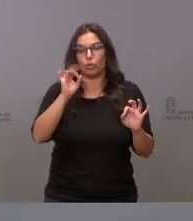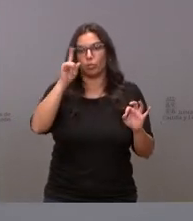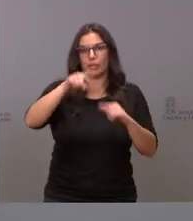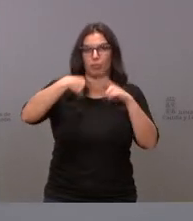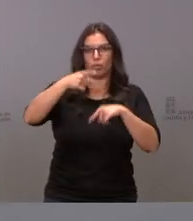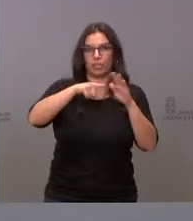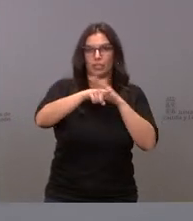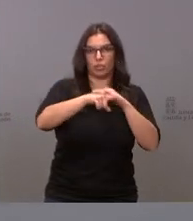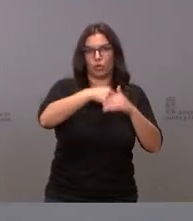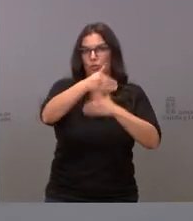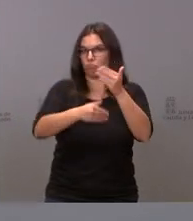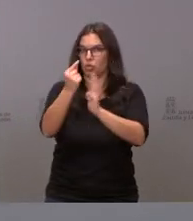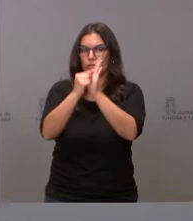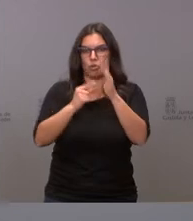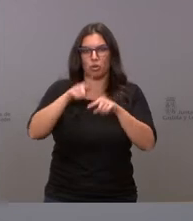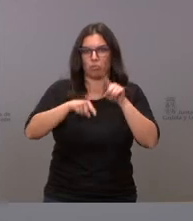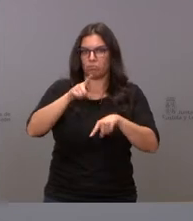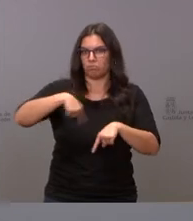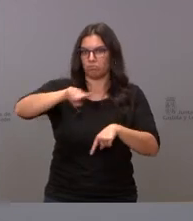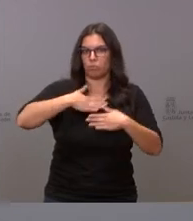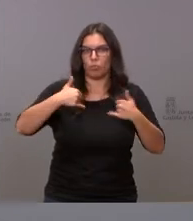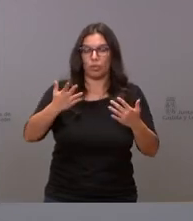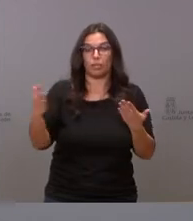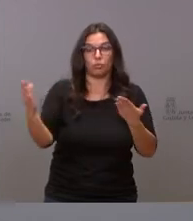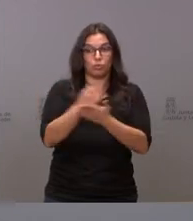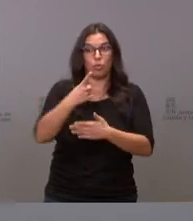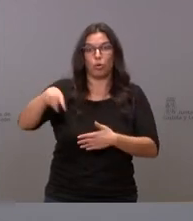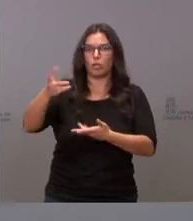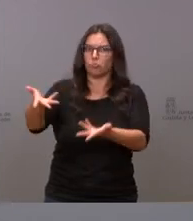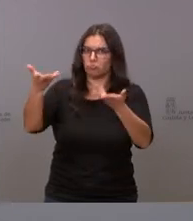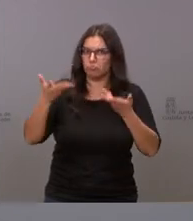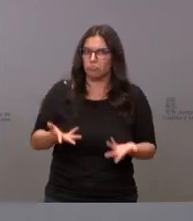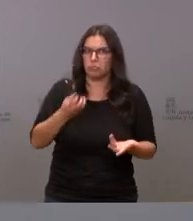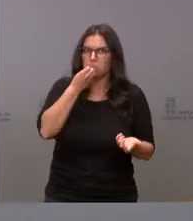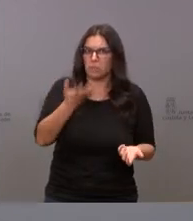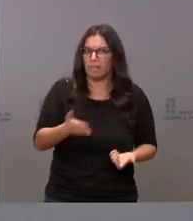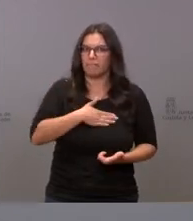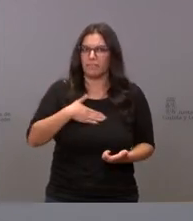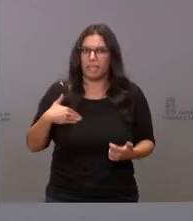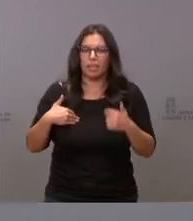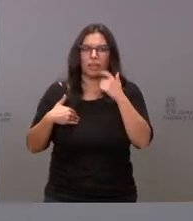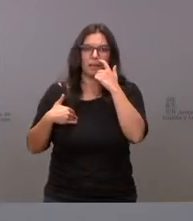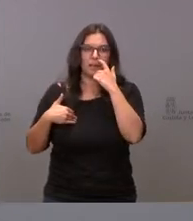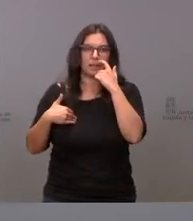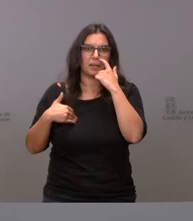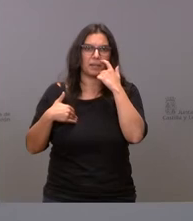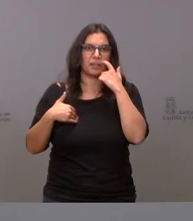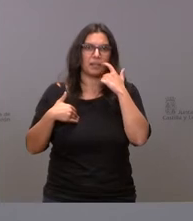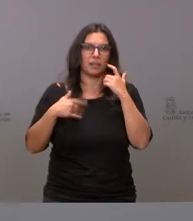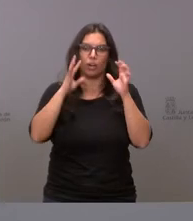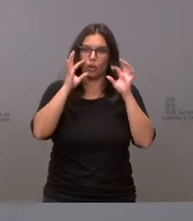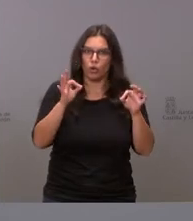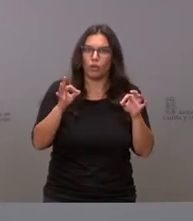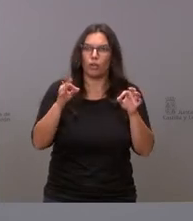posterior en las condiciones que ellos quieran de todos ellos hemos recibido una buena voluntad de querer lógicamente tener mano